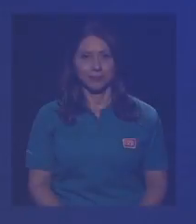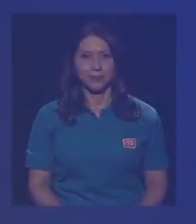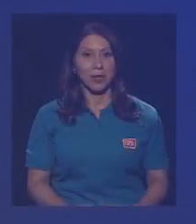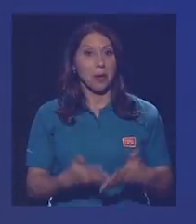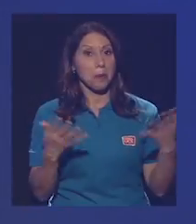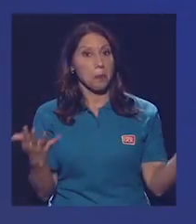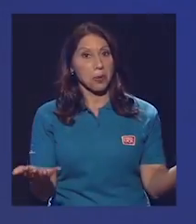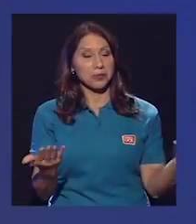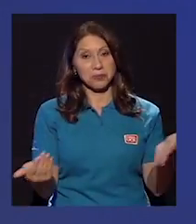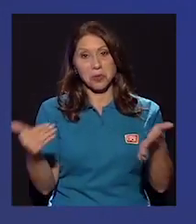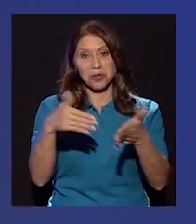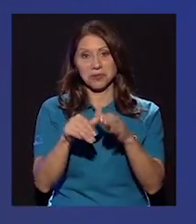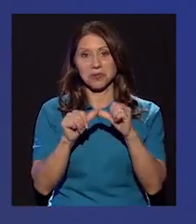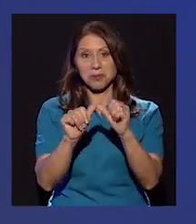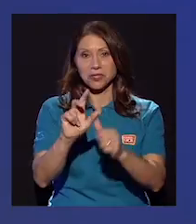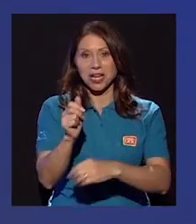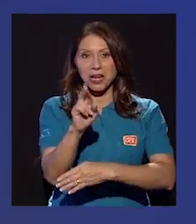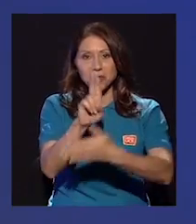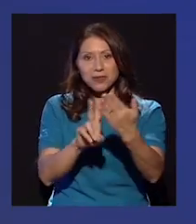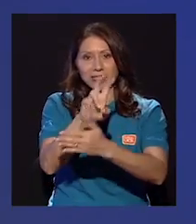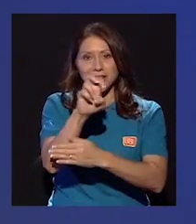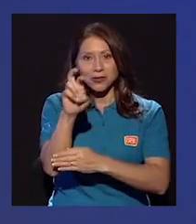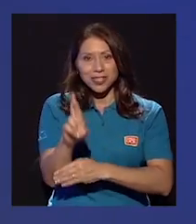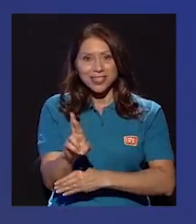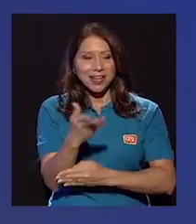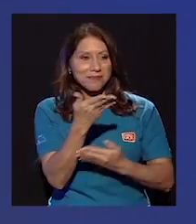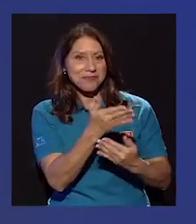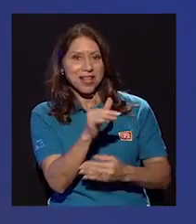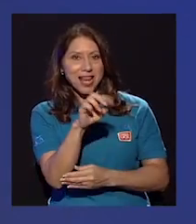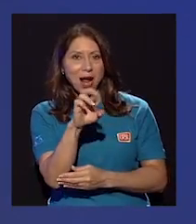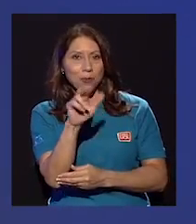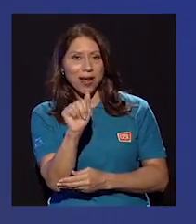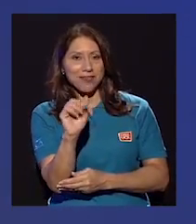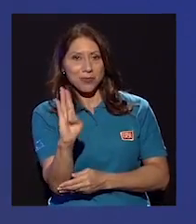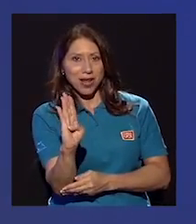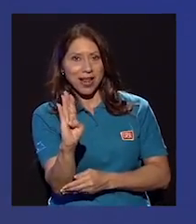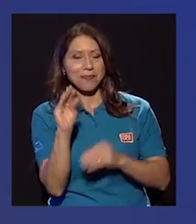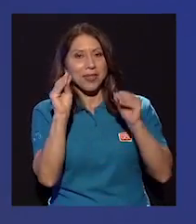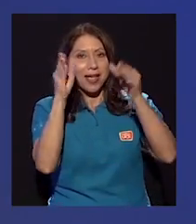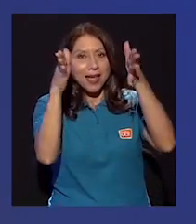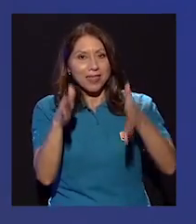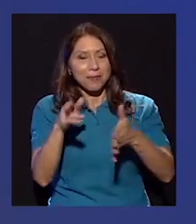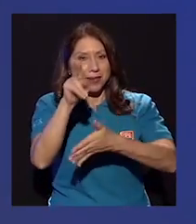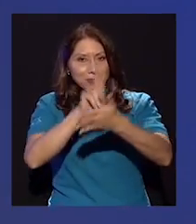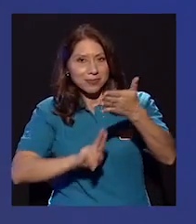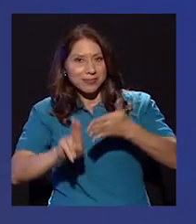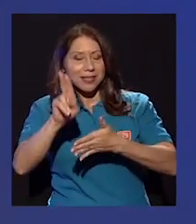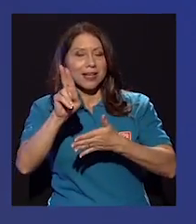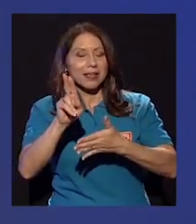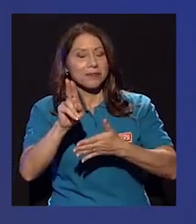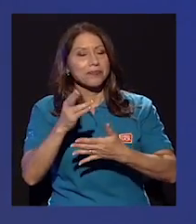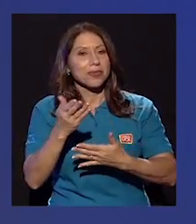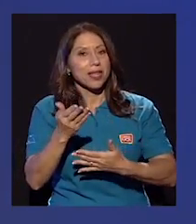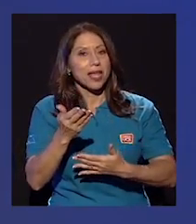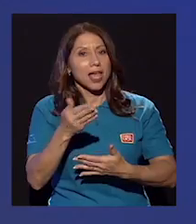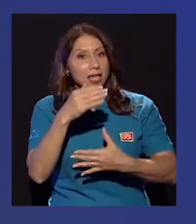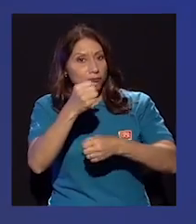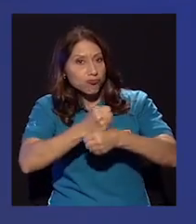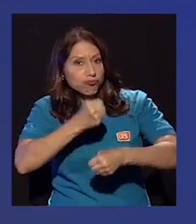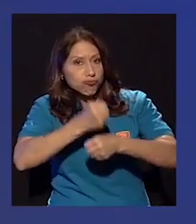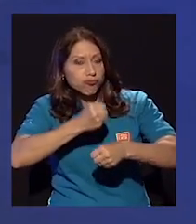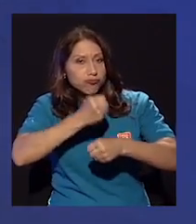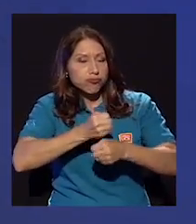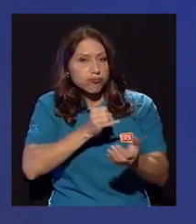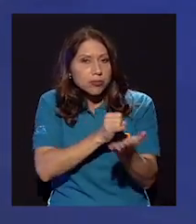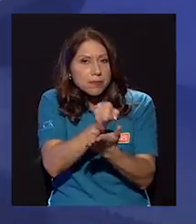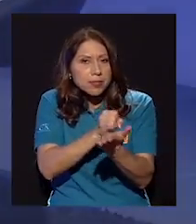Volvemos al canal Universidad de Costa Rica. Estamos con Laura Viñuela, académica universitaria, que hace su trabajo